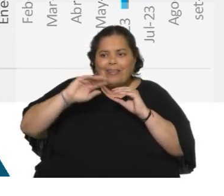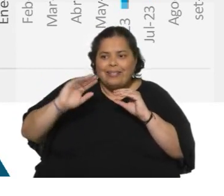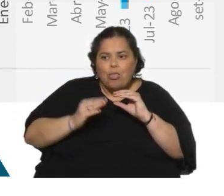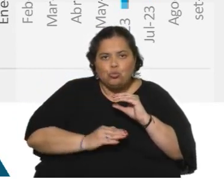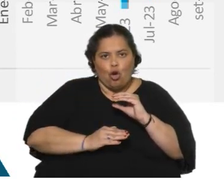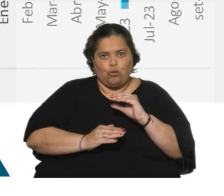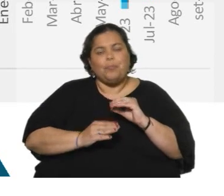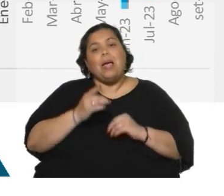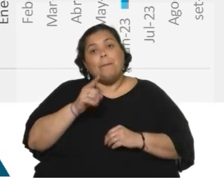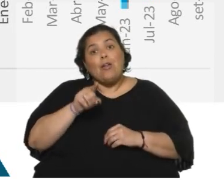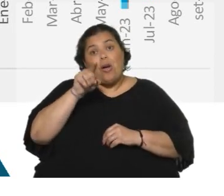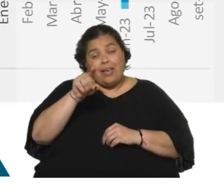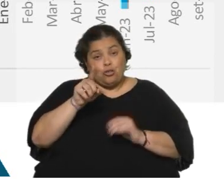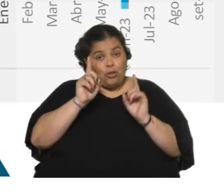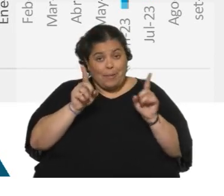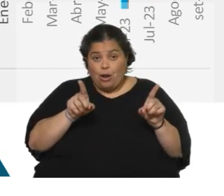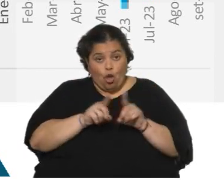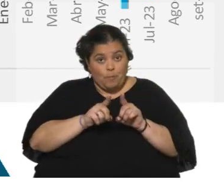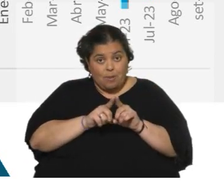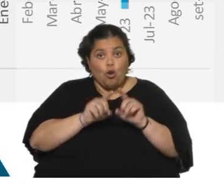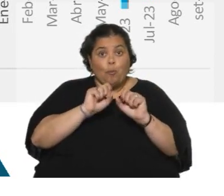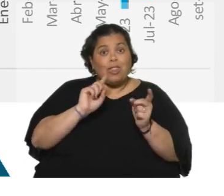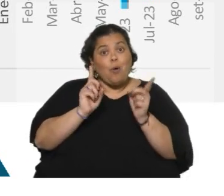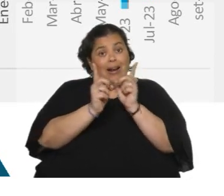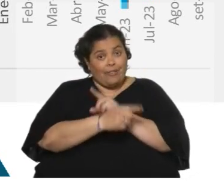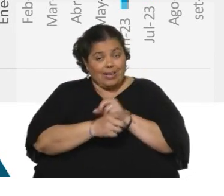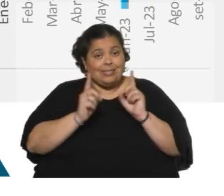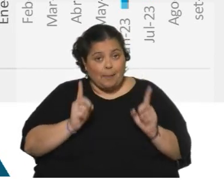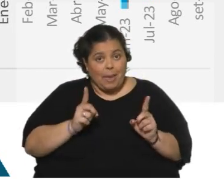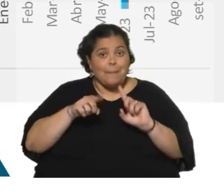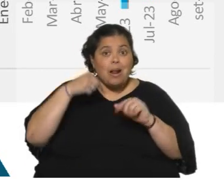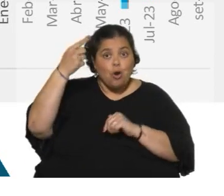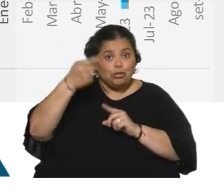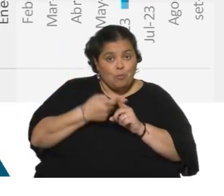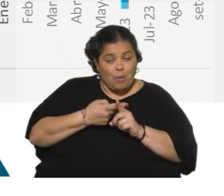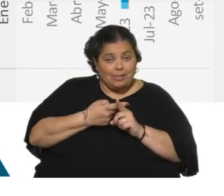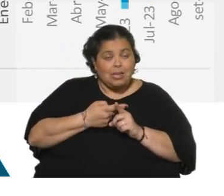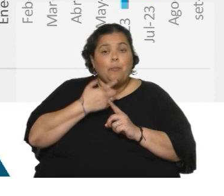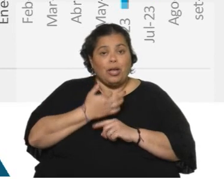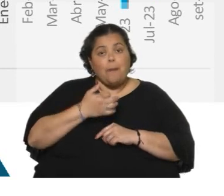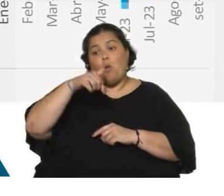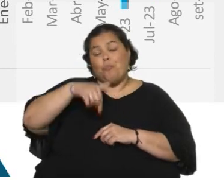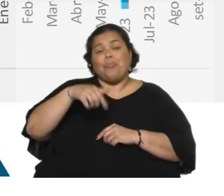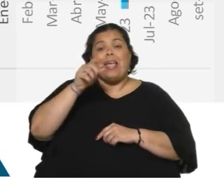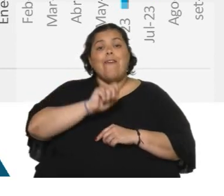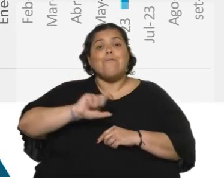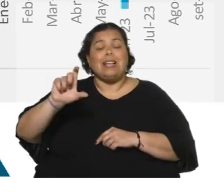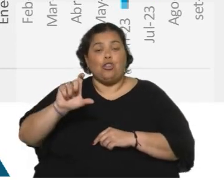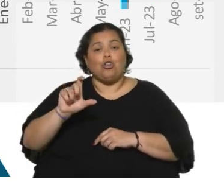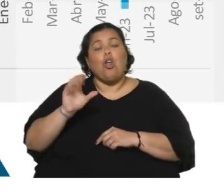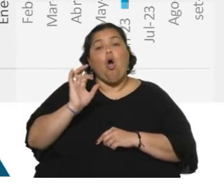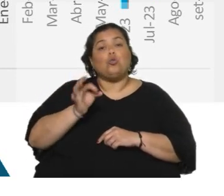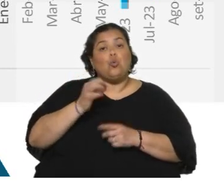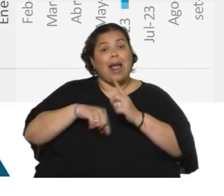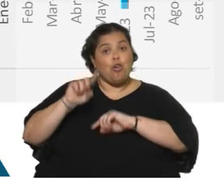estadístico que vemos ahí, en un sentido, puede darse en el contrario para el próximo mes. Fíjense que la inflación en octubre de 2022 fue